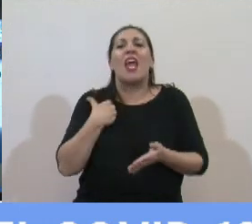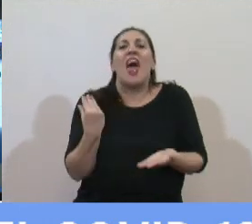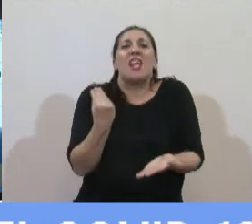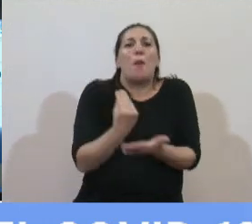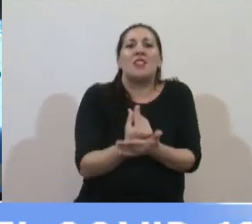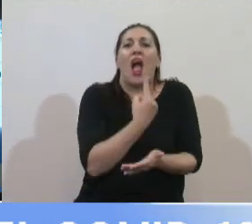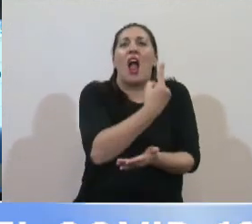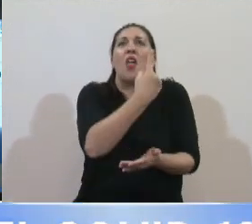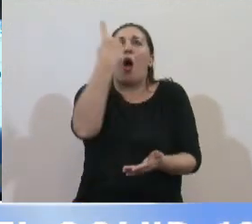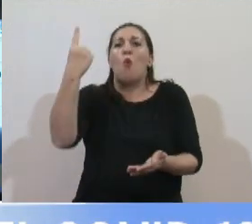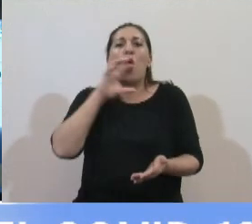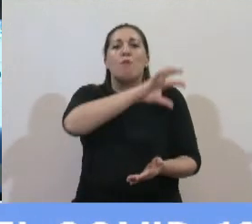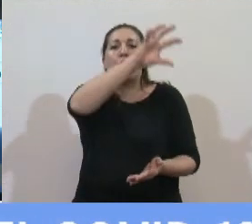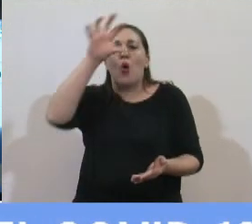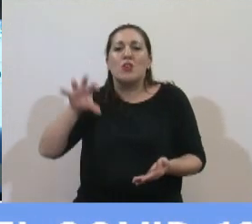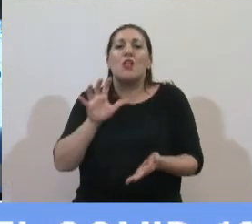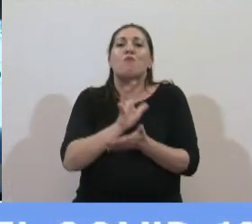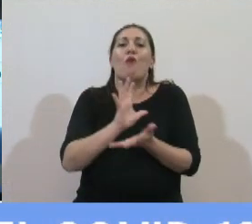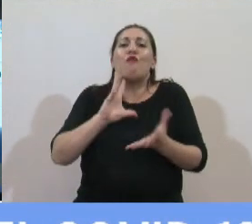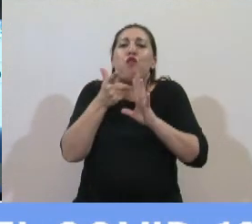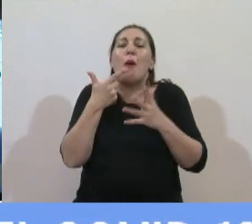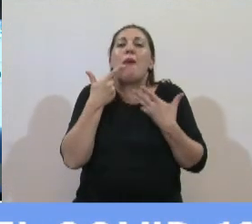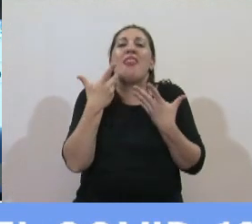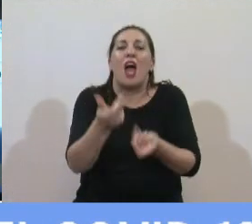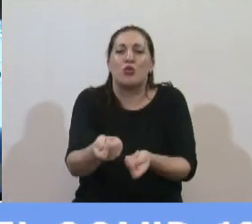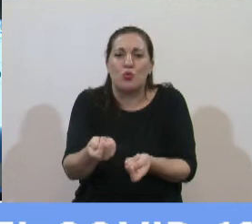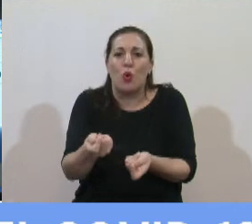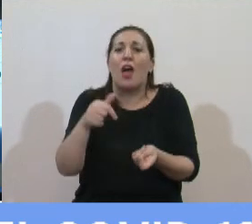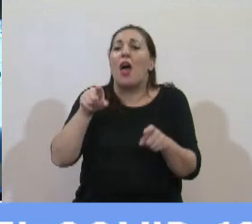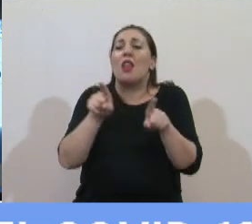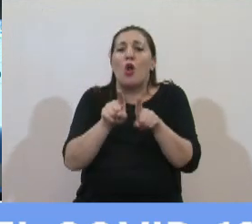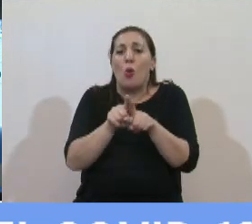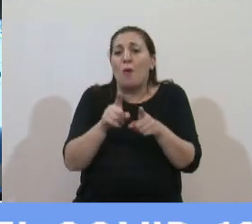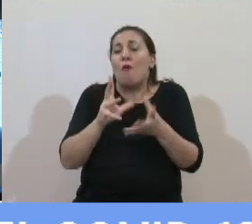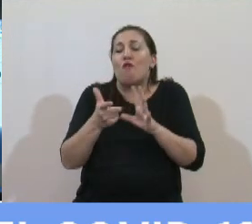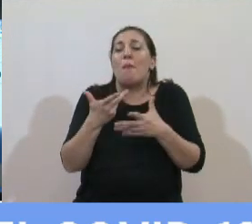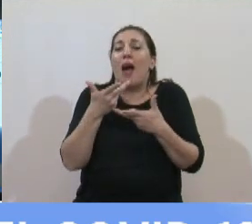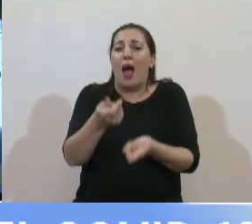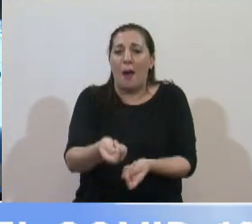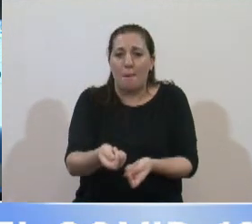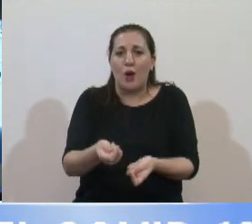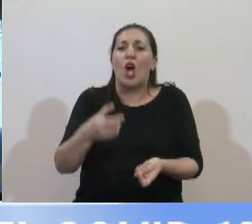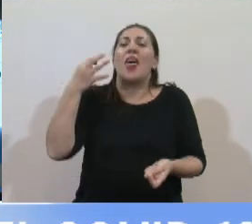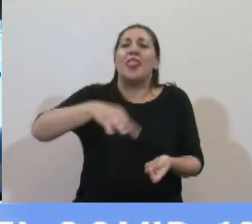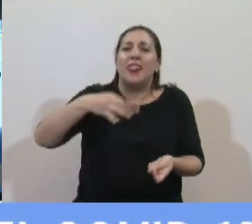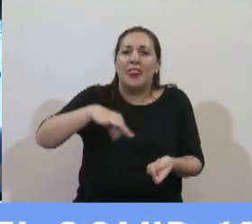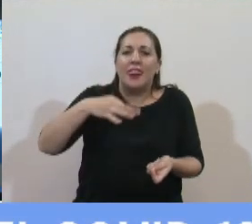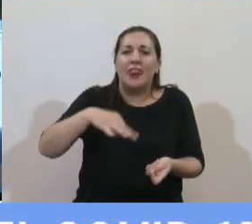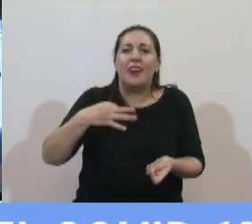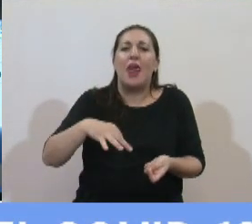quizás un federalismo de solidaridad presidenta un federalismo de solidaridad donde se tenga que